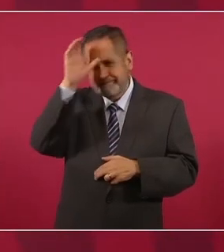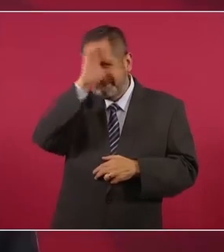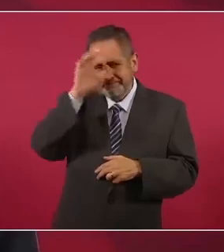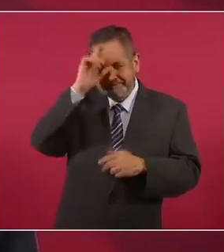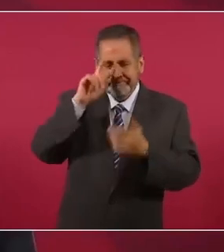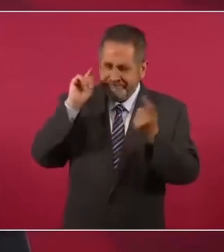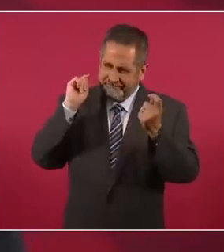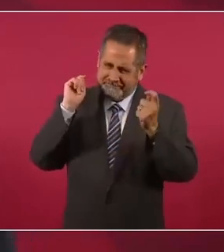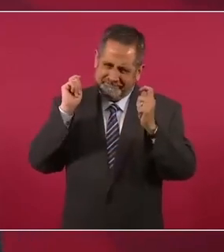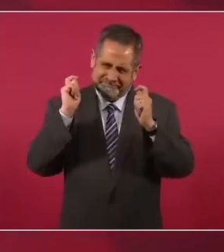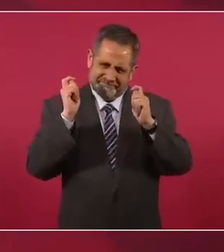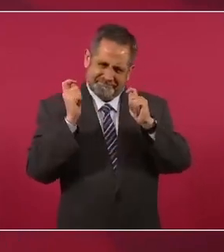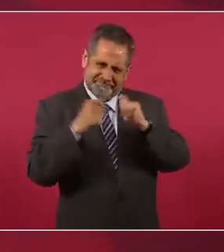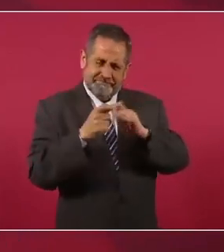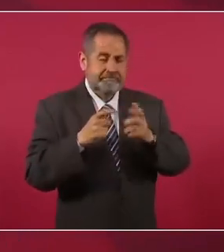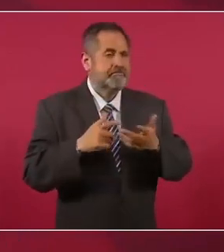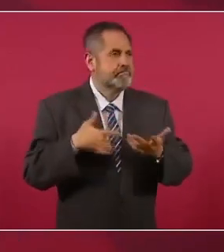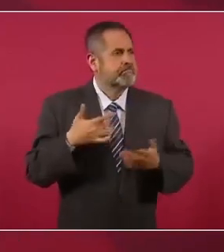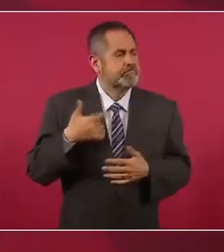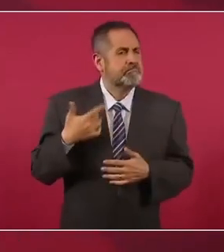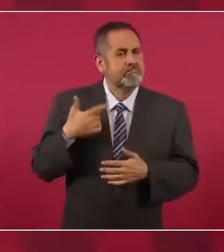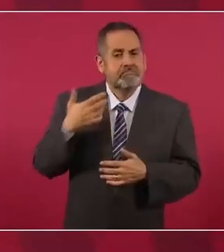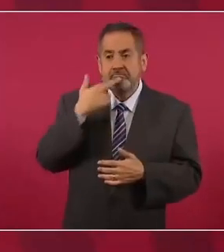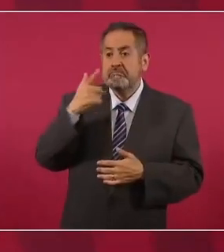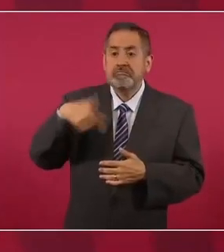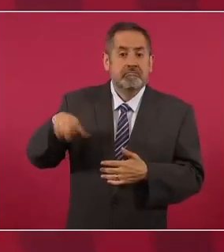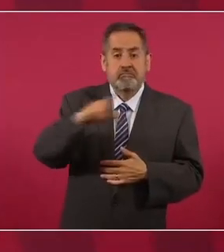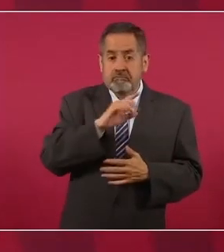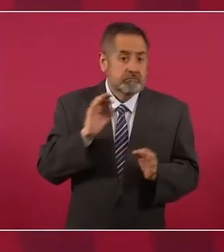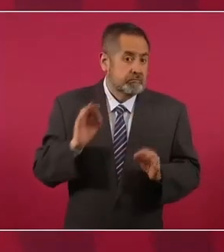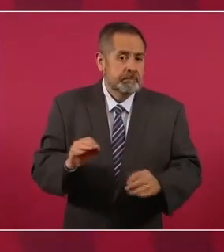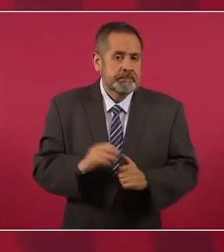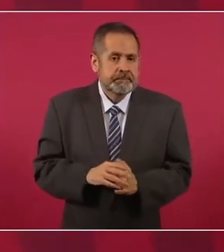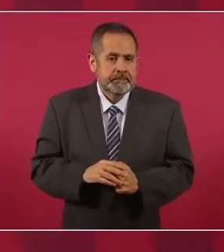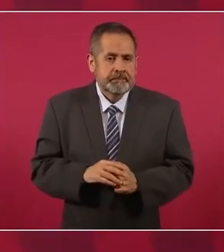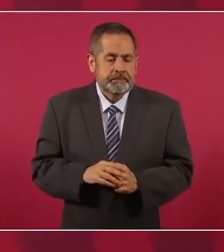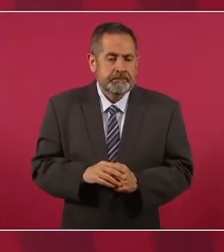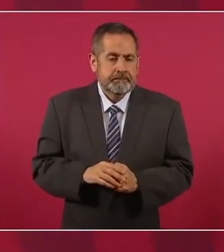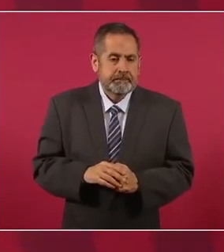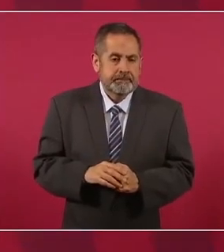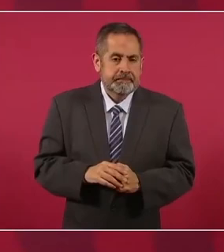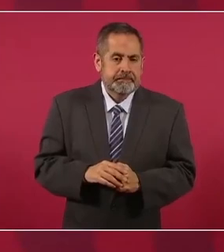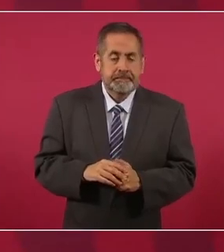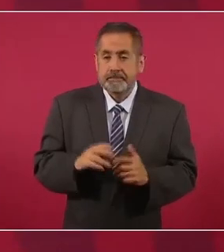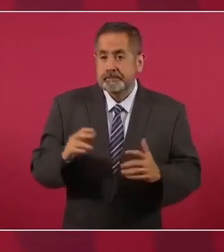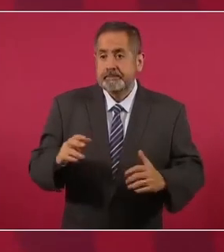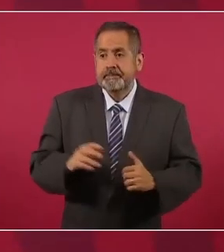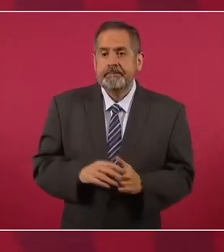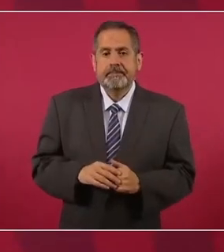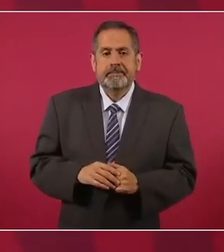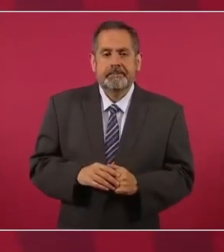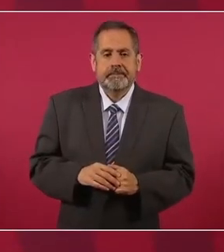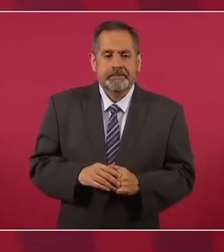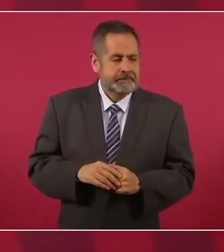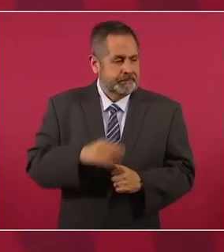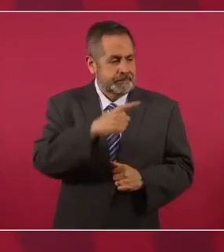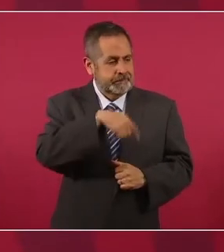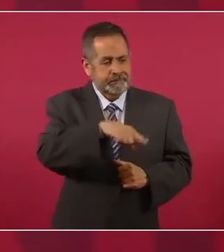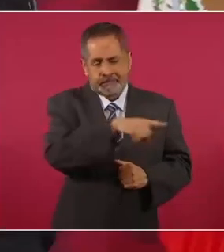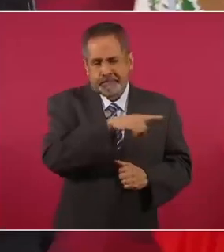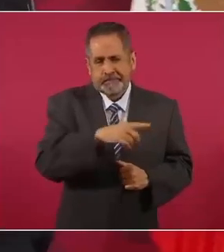Porque, en suma, con todo lo que han hecho